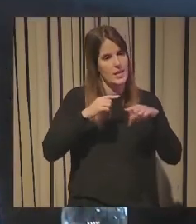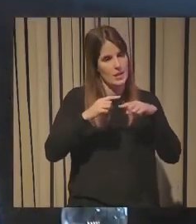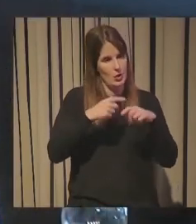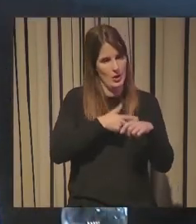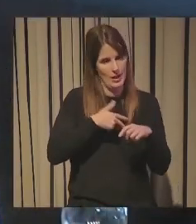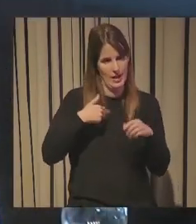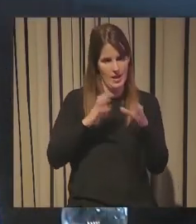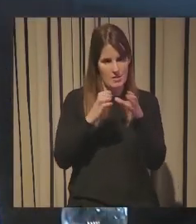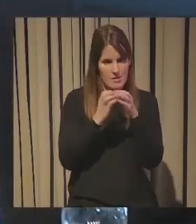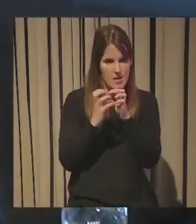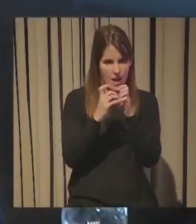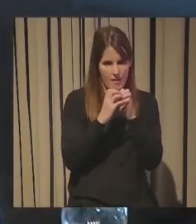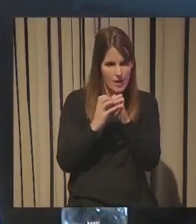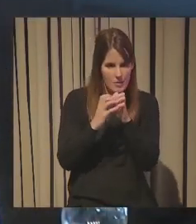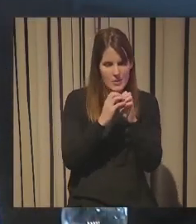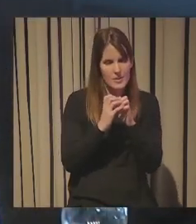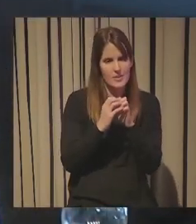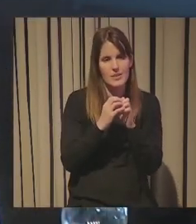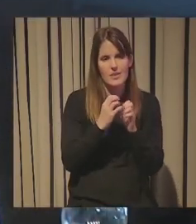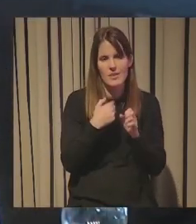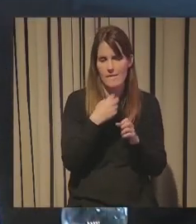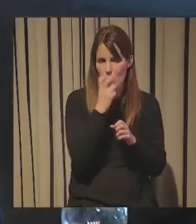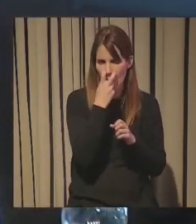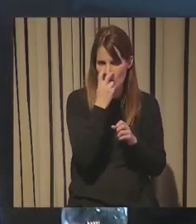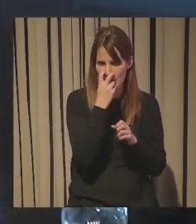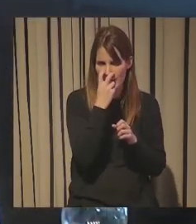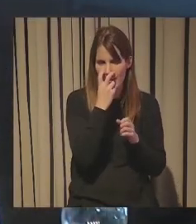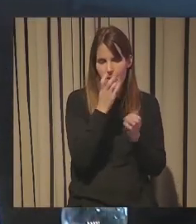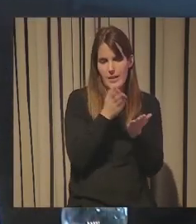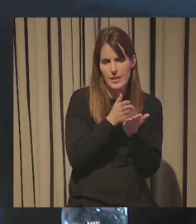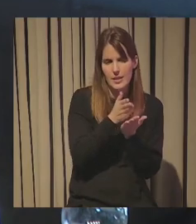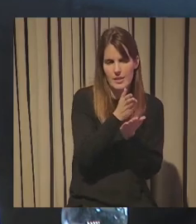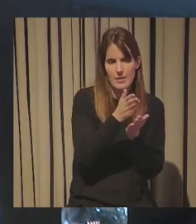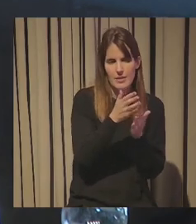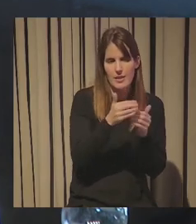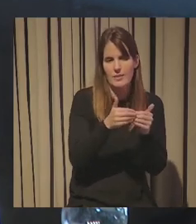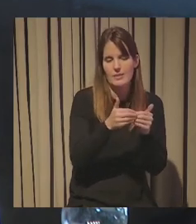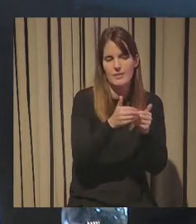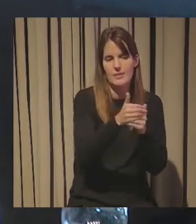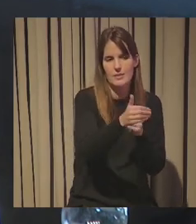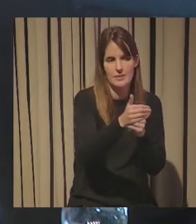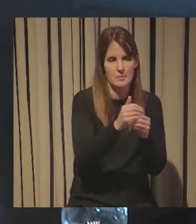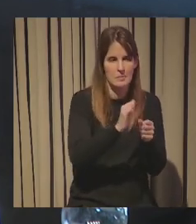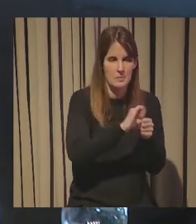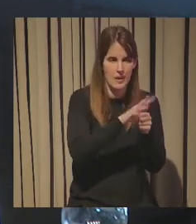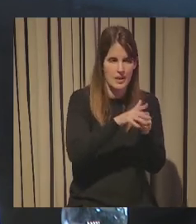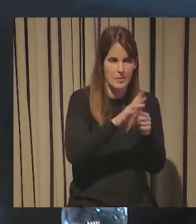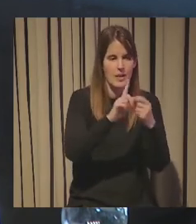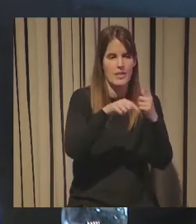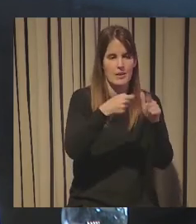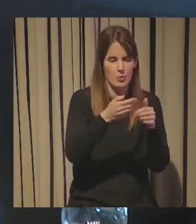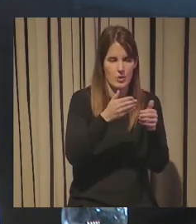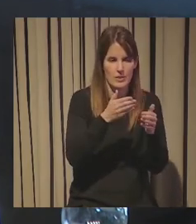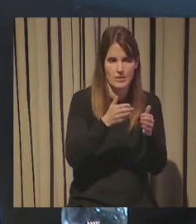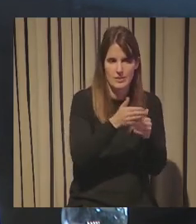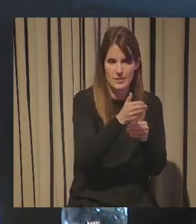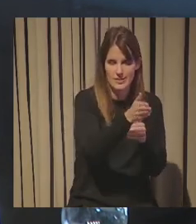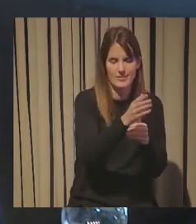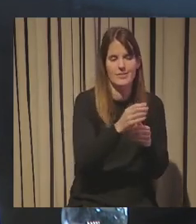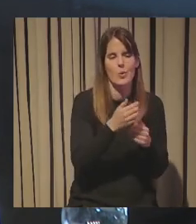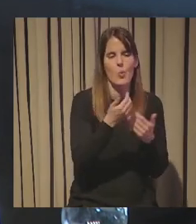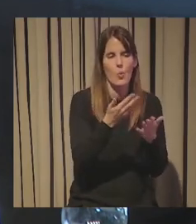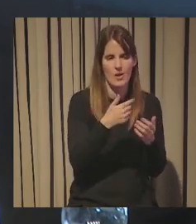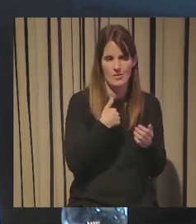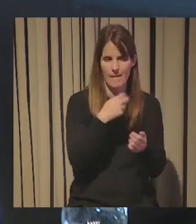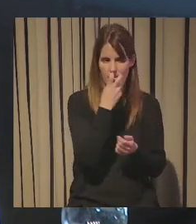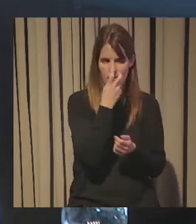por saber cuáles van a ser las tendencias post-pandemia sé que todavía no hay respuesta pero